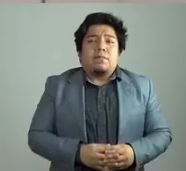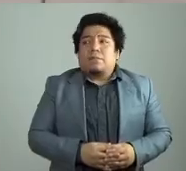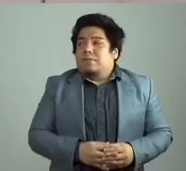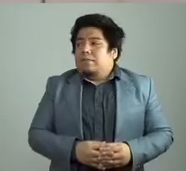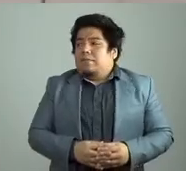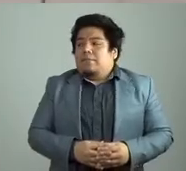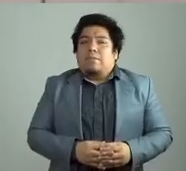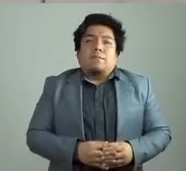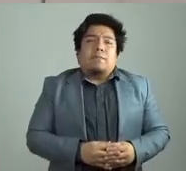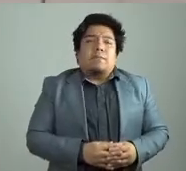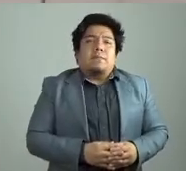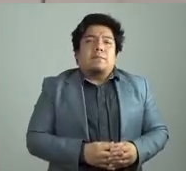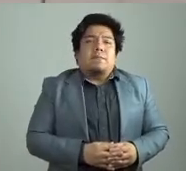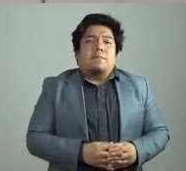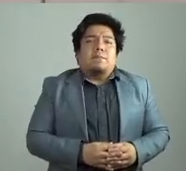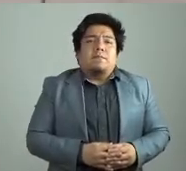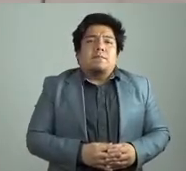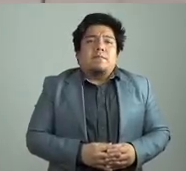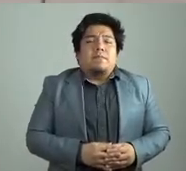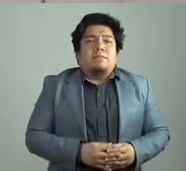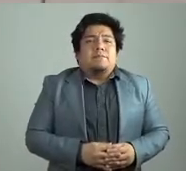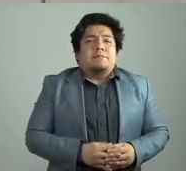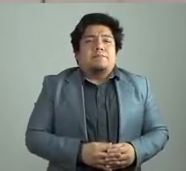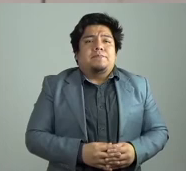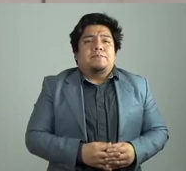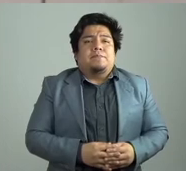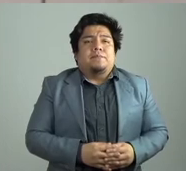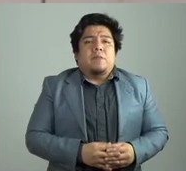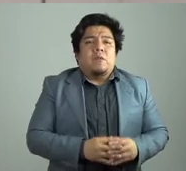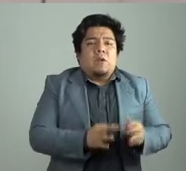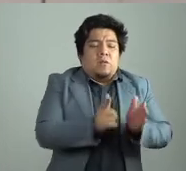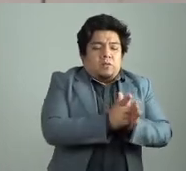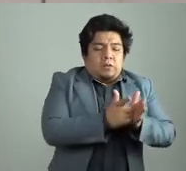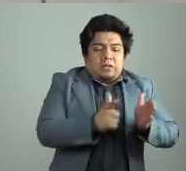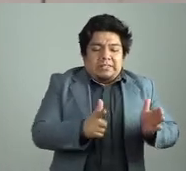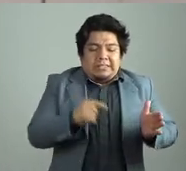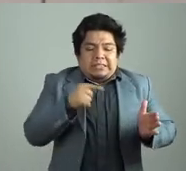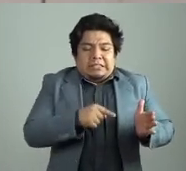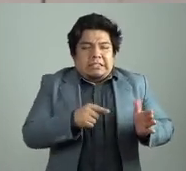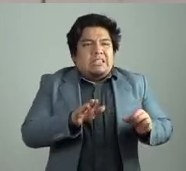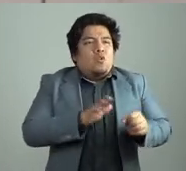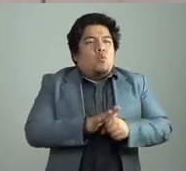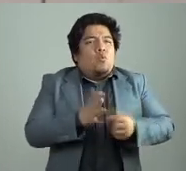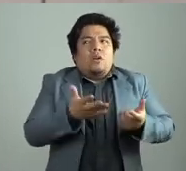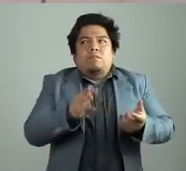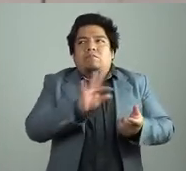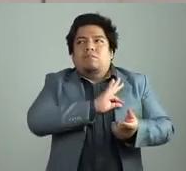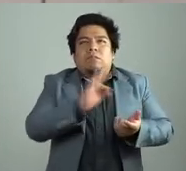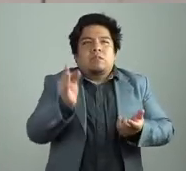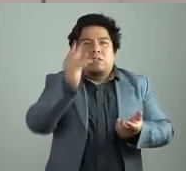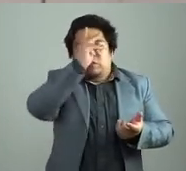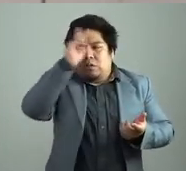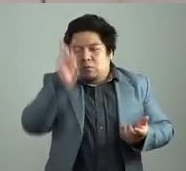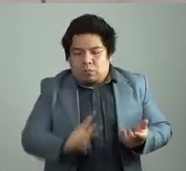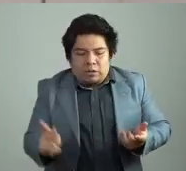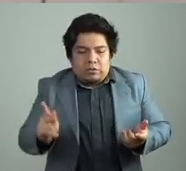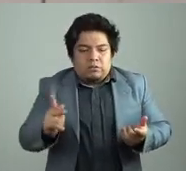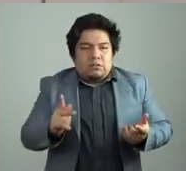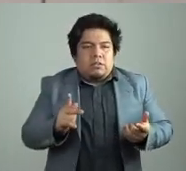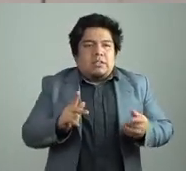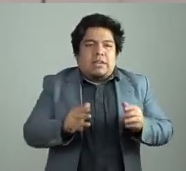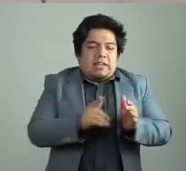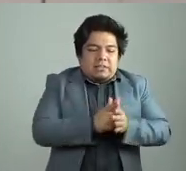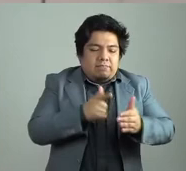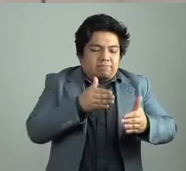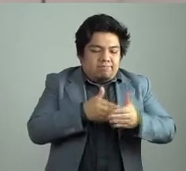Lo peor que le puede suceder a una literatura es su estancamiento, ¿no? O sea, por eso yo rehuyo mucho, ¿no?